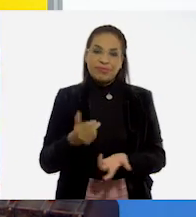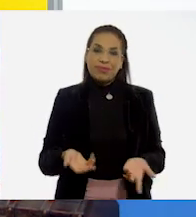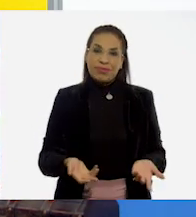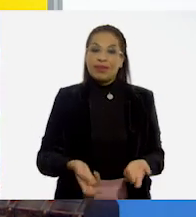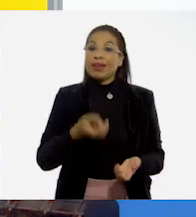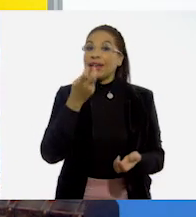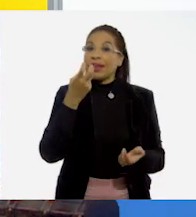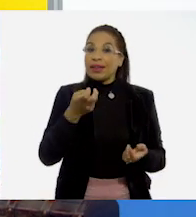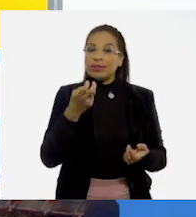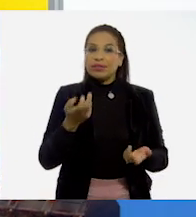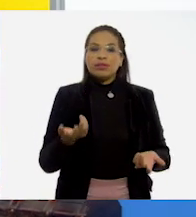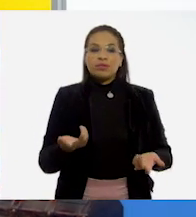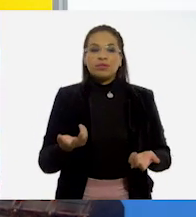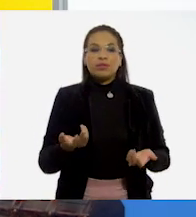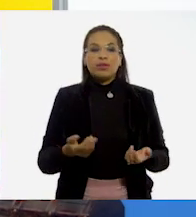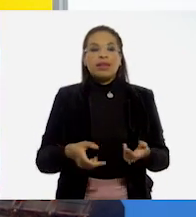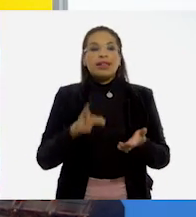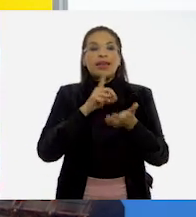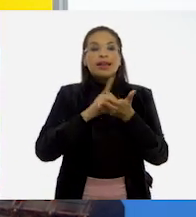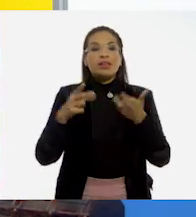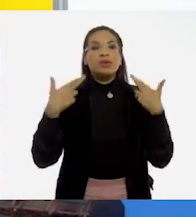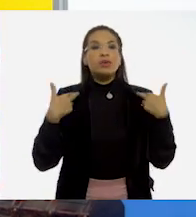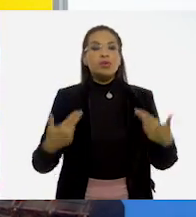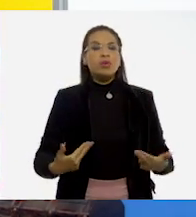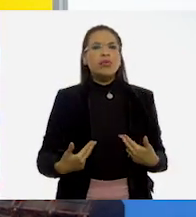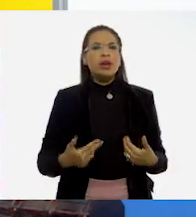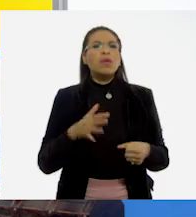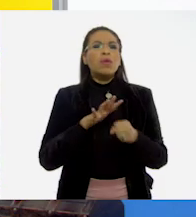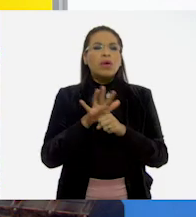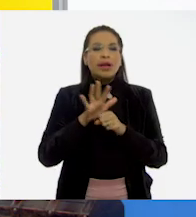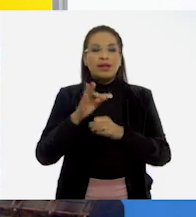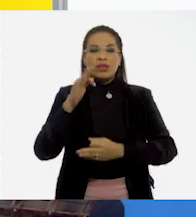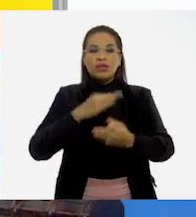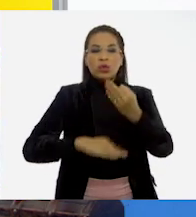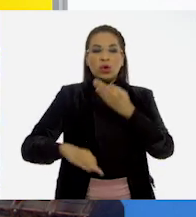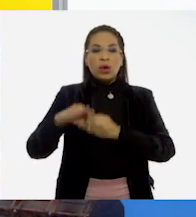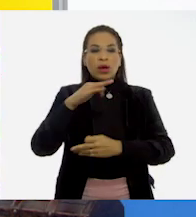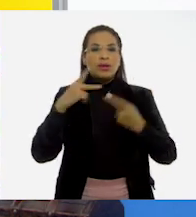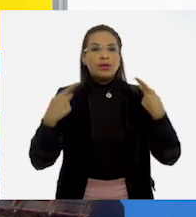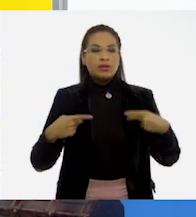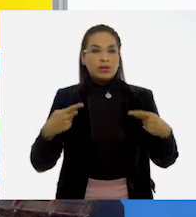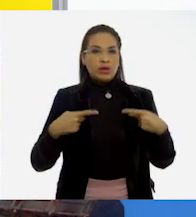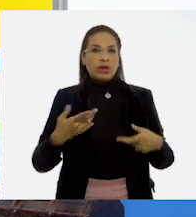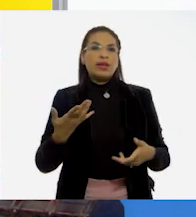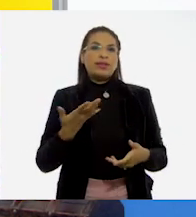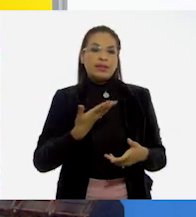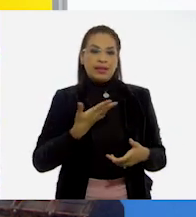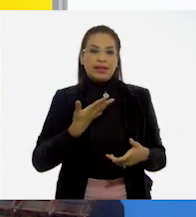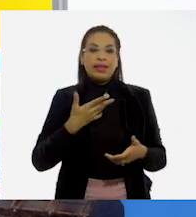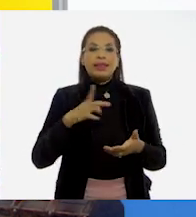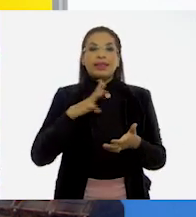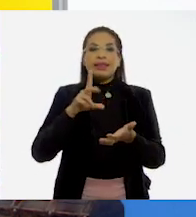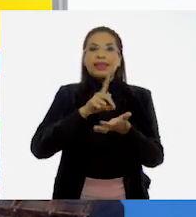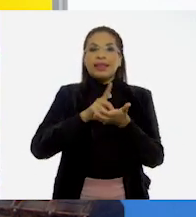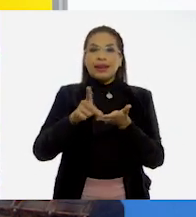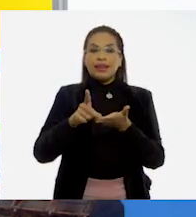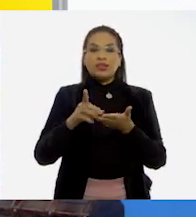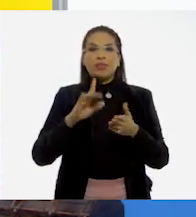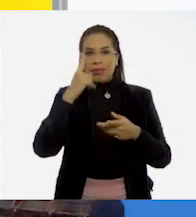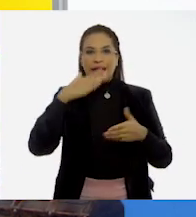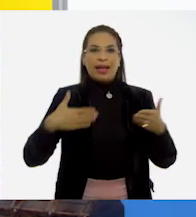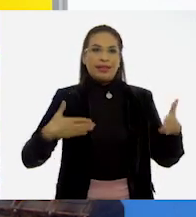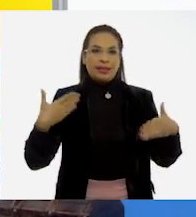Exactamente. Entonces, los derechos humanos son aquellos que todo ser humano posee y que tiene el derecho de disfrutar,